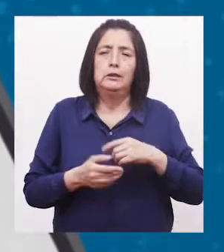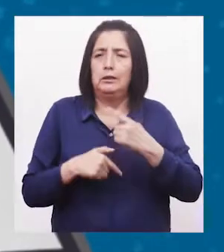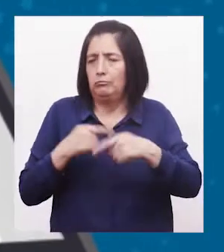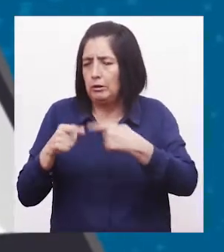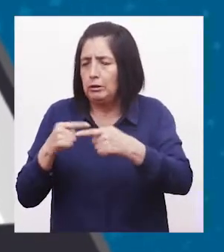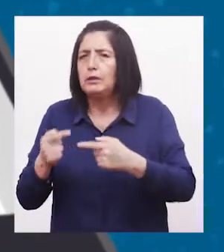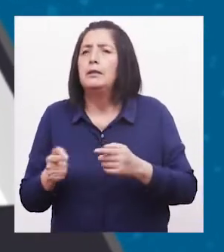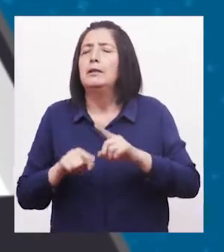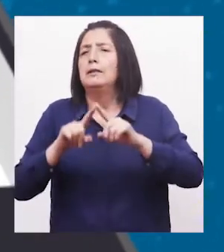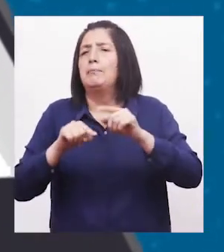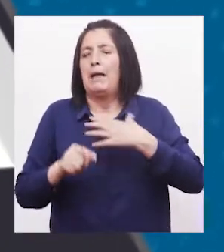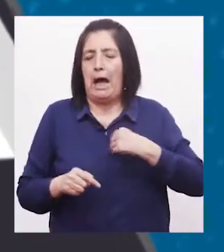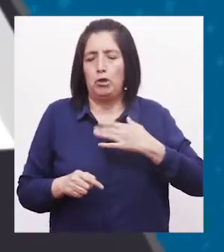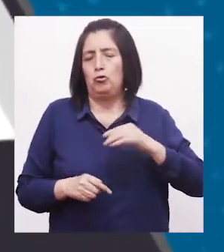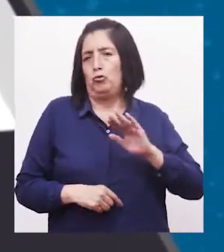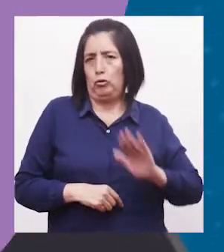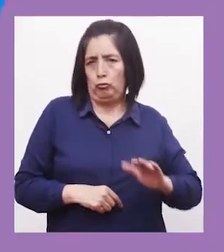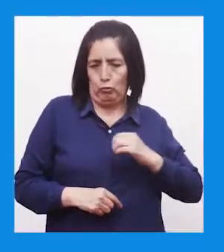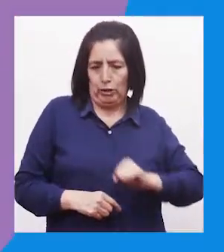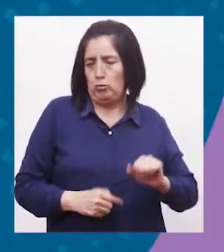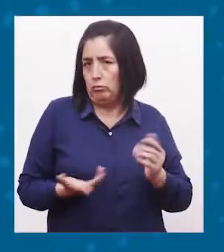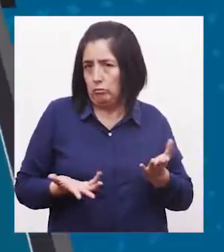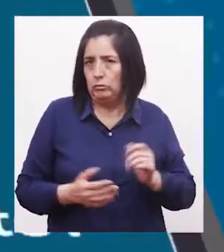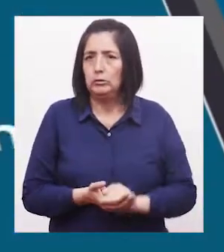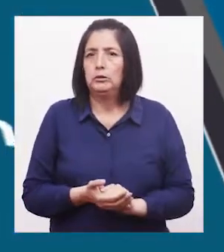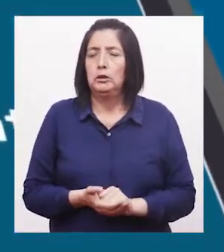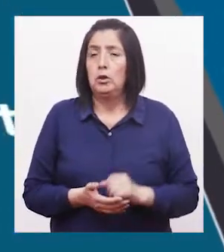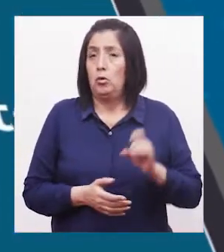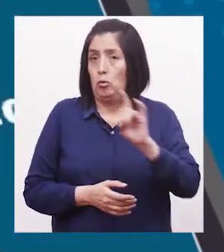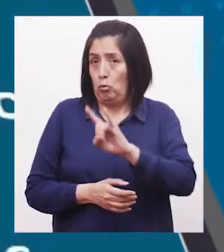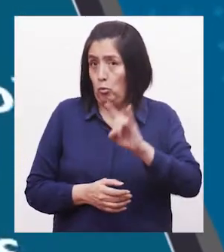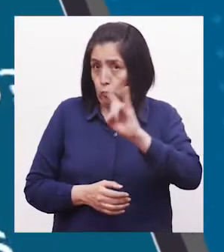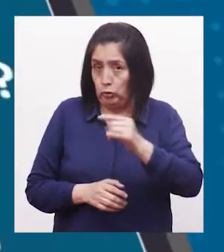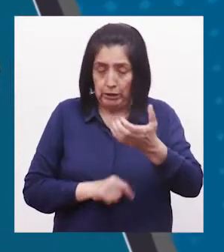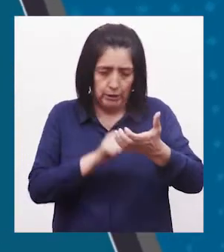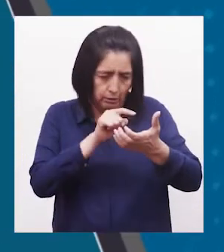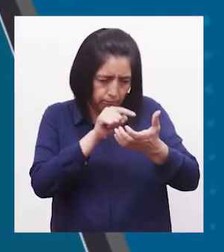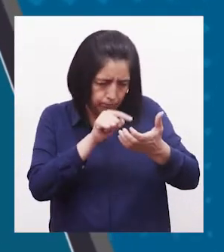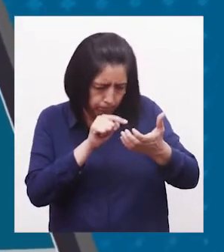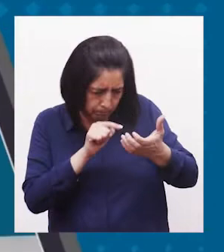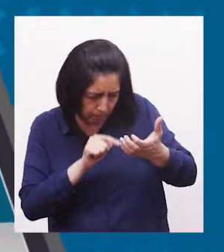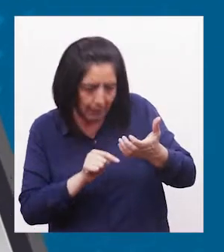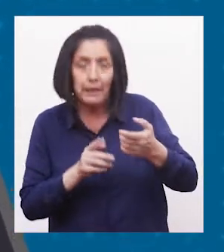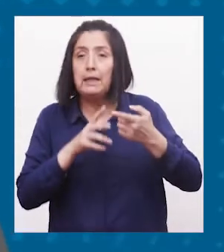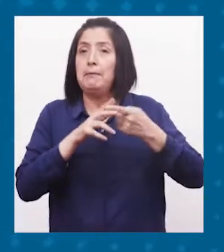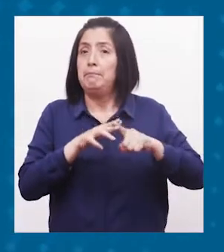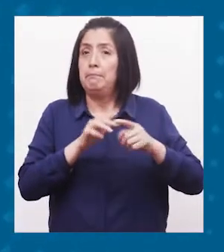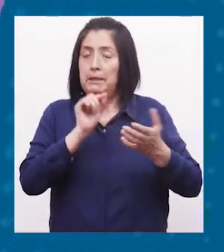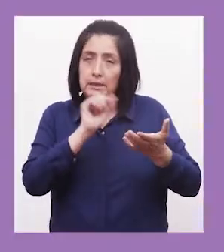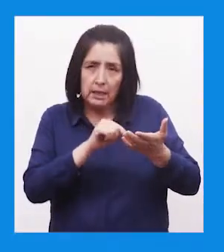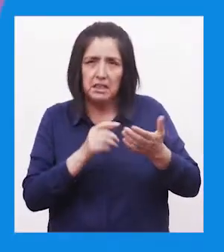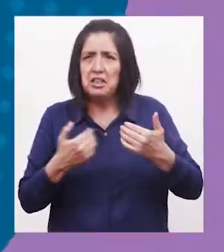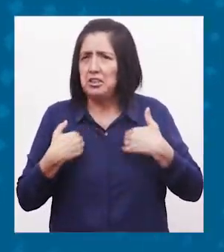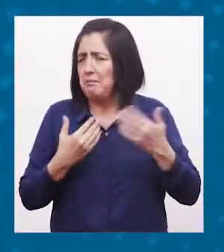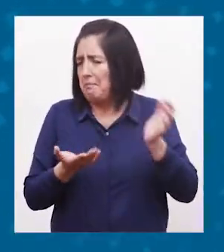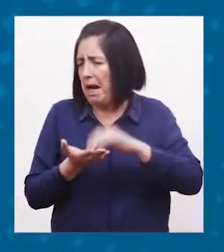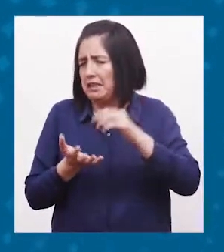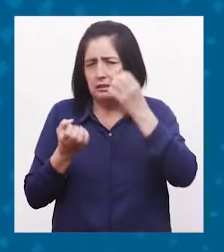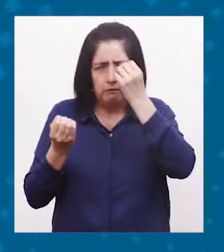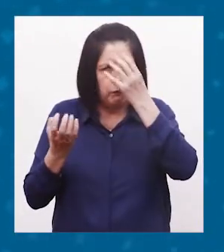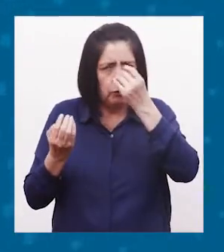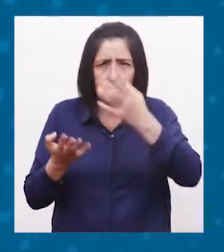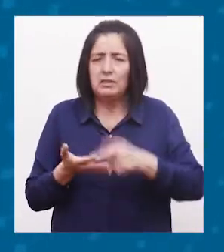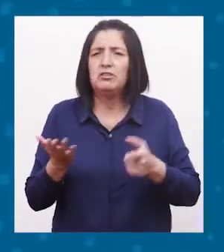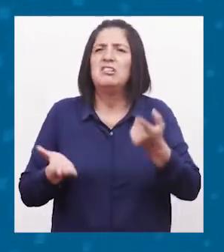acuerdo a la edad que tiene tu hijo o hija Utiliza el menú para ir al inicio de la aplicación Donde obtendrás mayor información